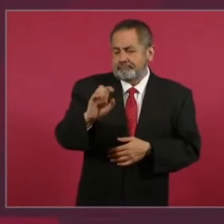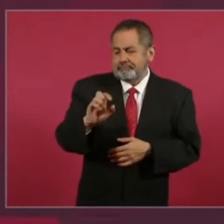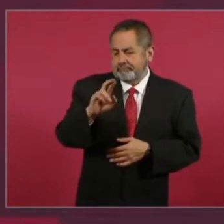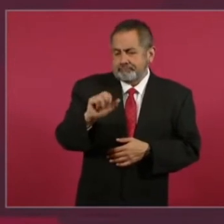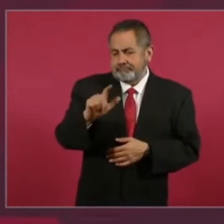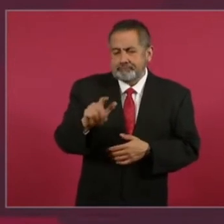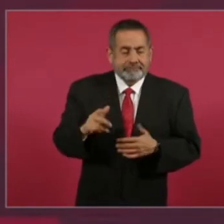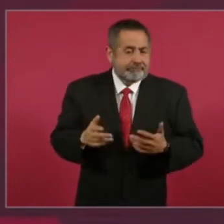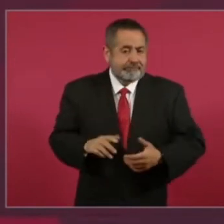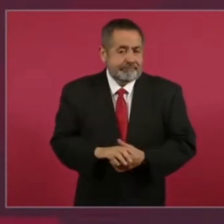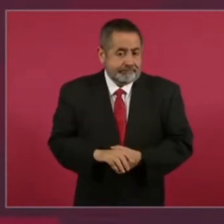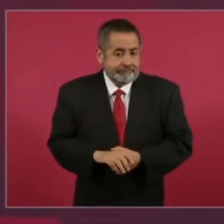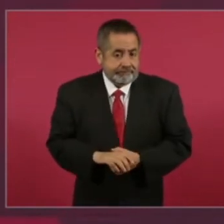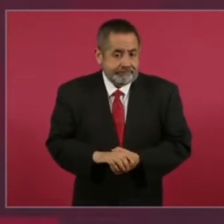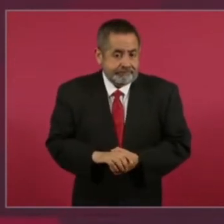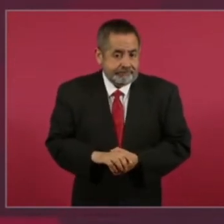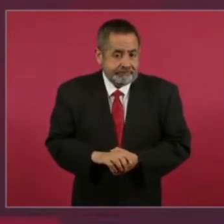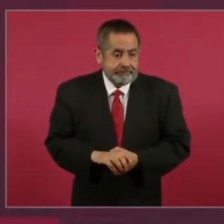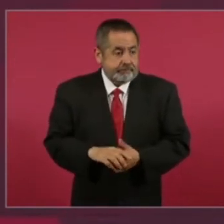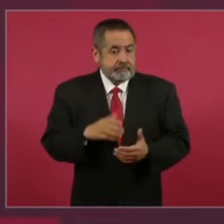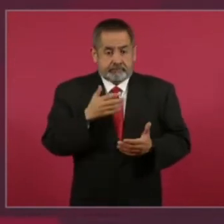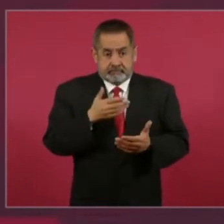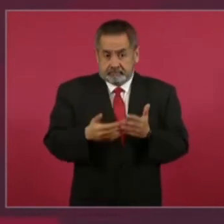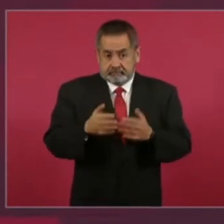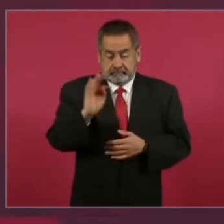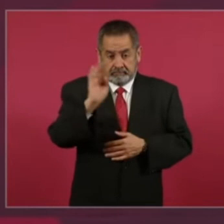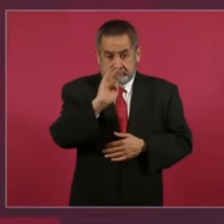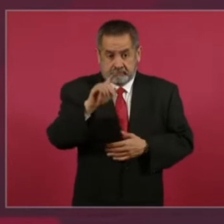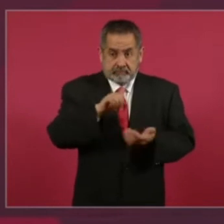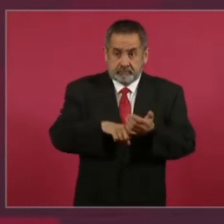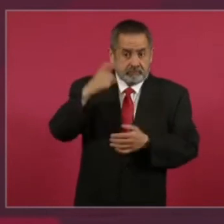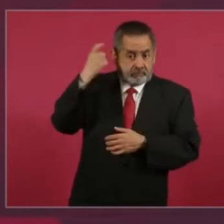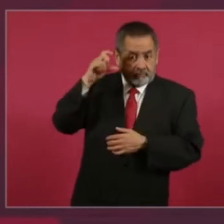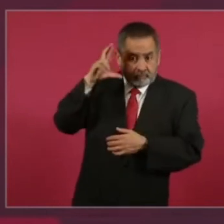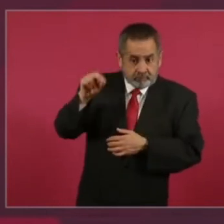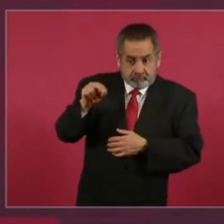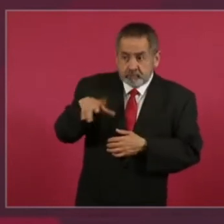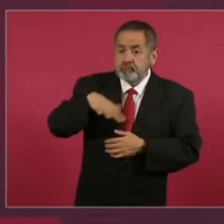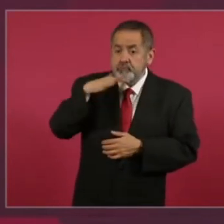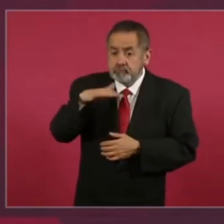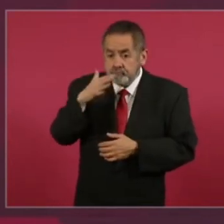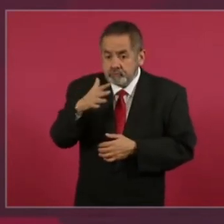de modo que si hay este acto de corrupción en Quintana Roo hay que combatirlo